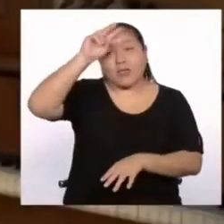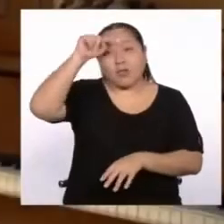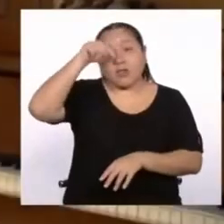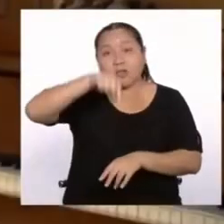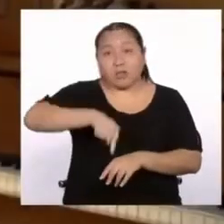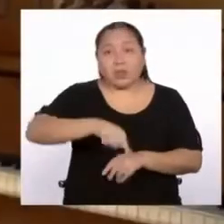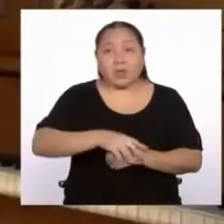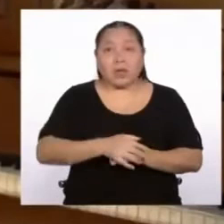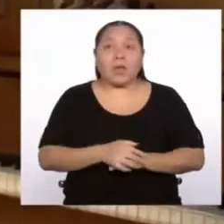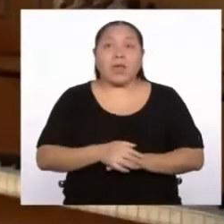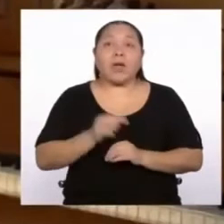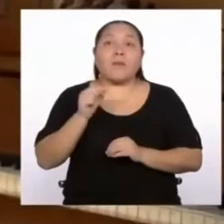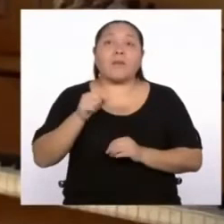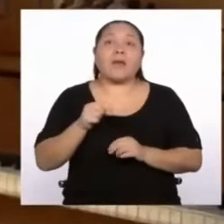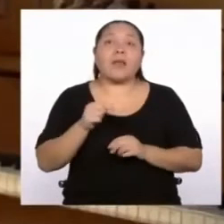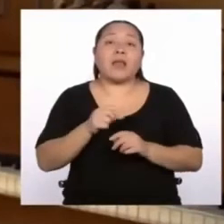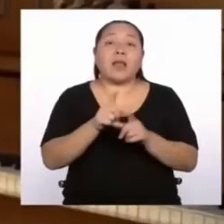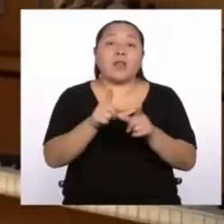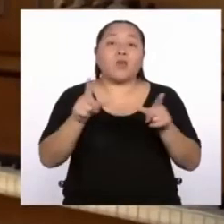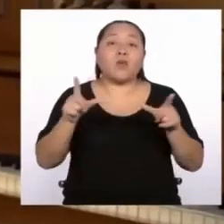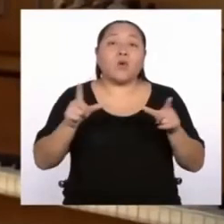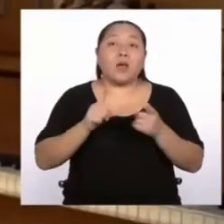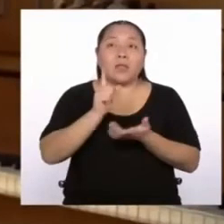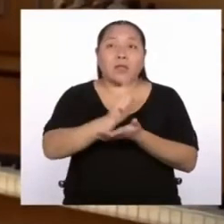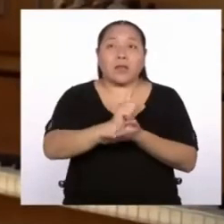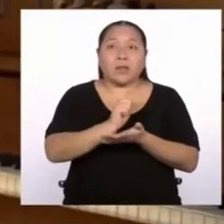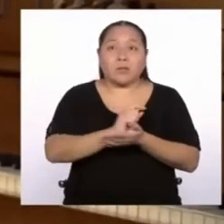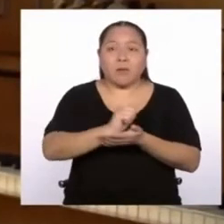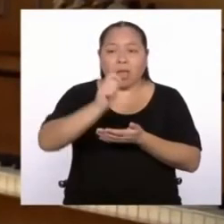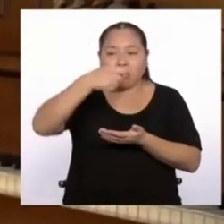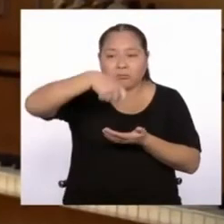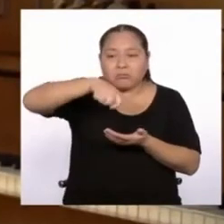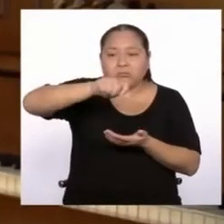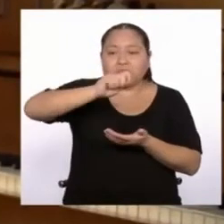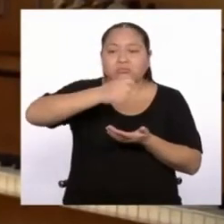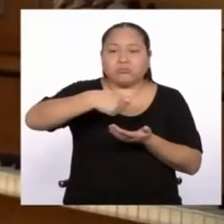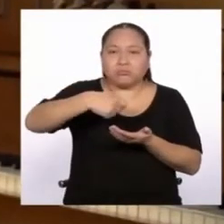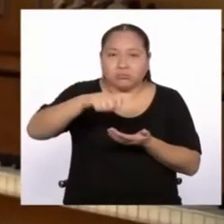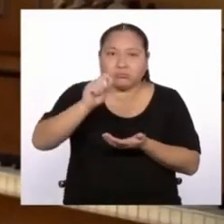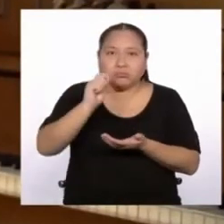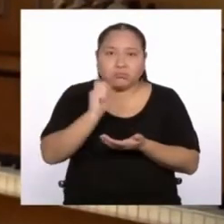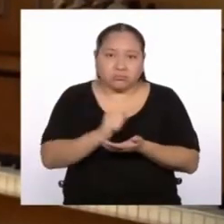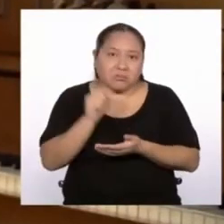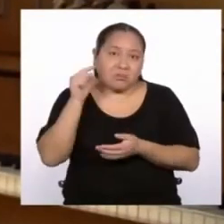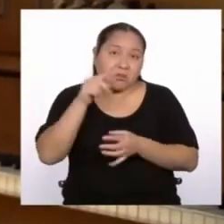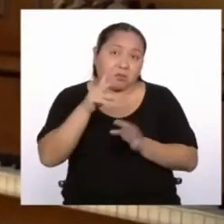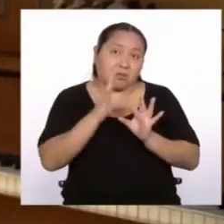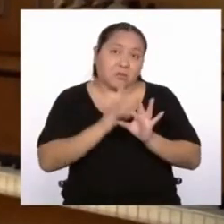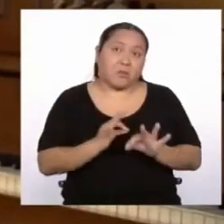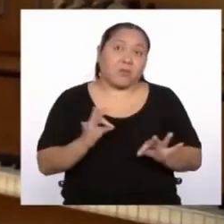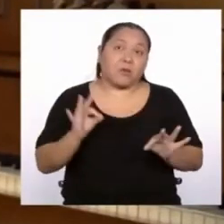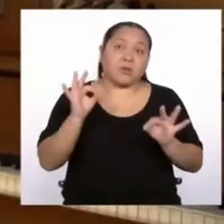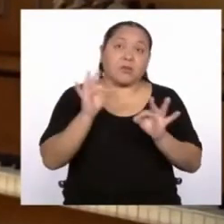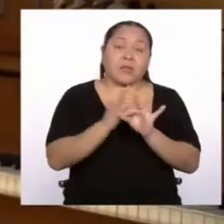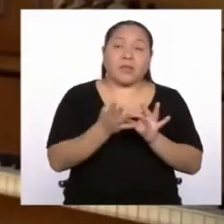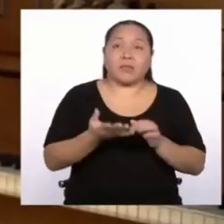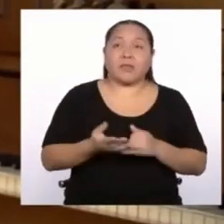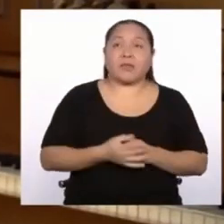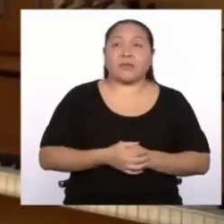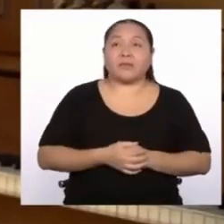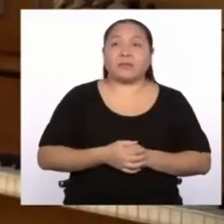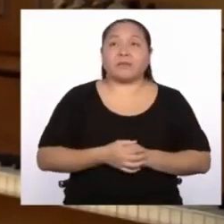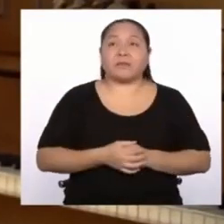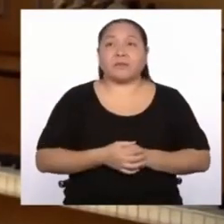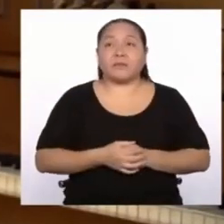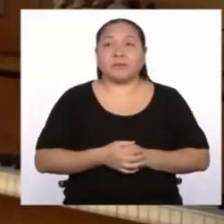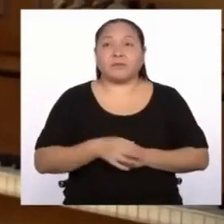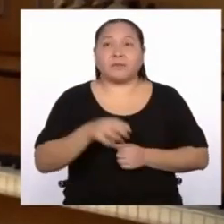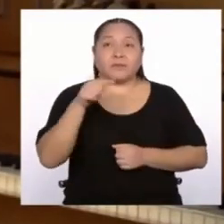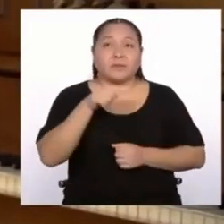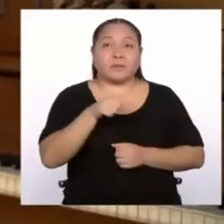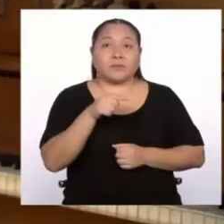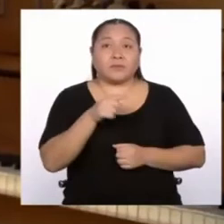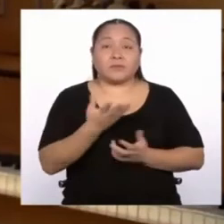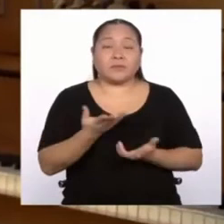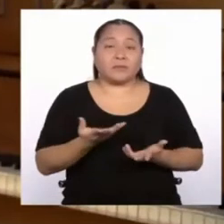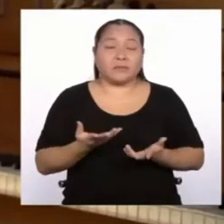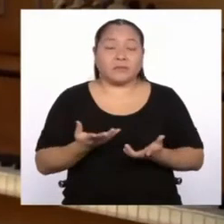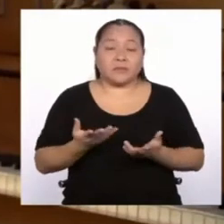Era una partitura manuscrita, lo cual ya de por sí es muy importante, y estaba